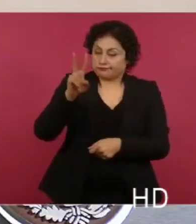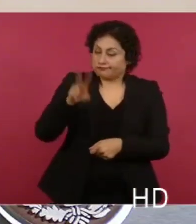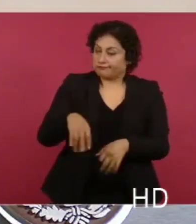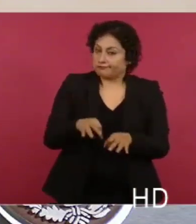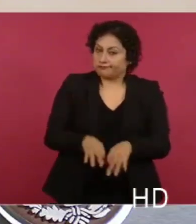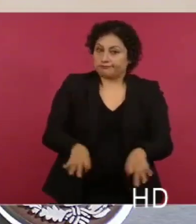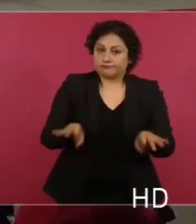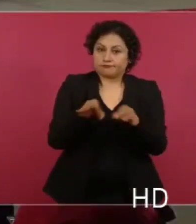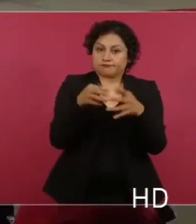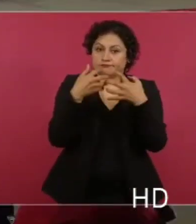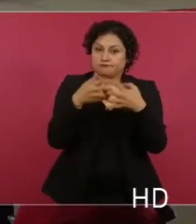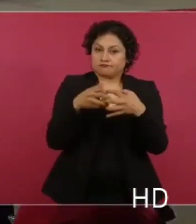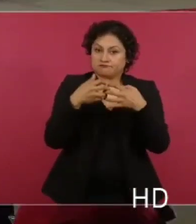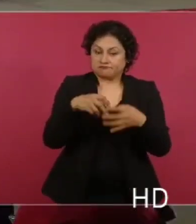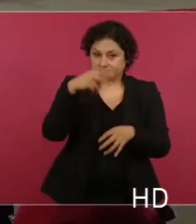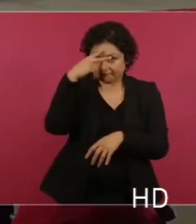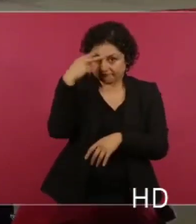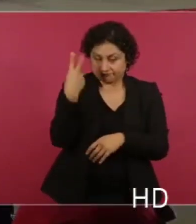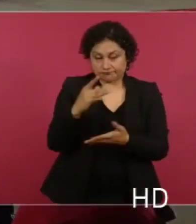industria. Muchas gracias.